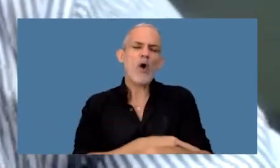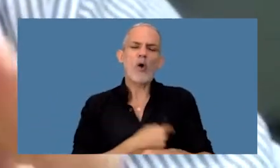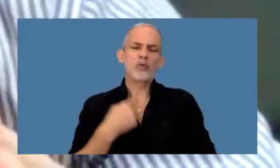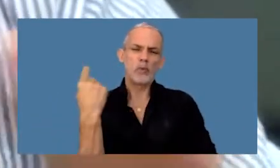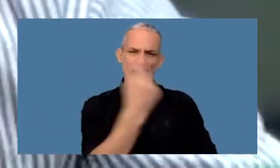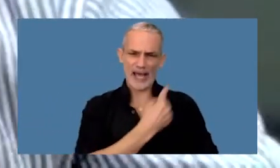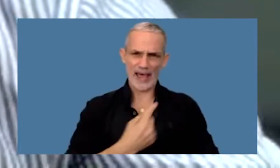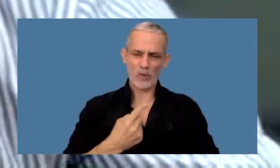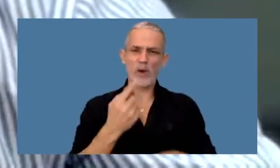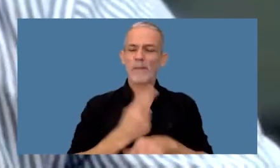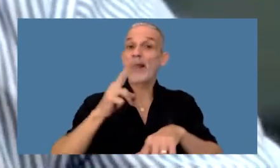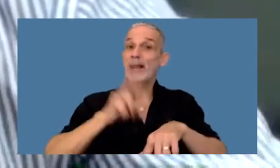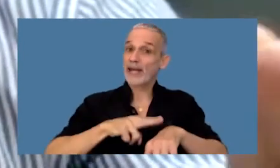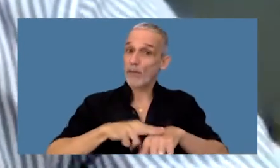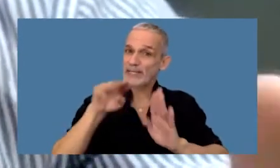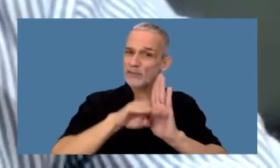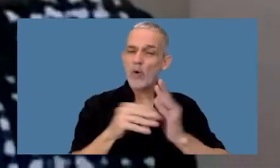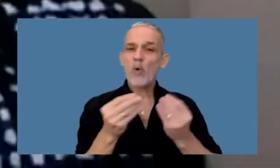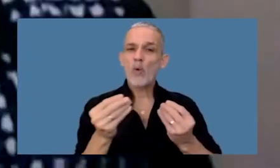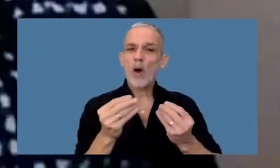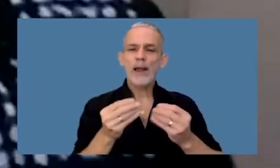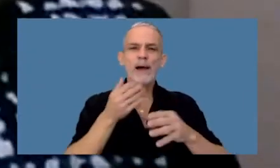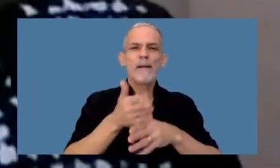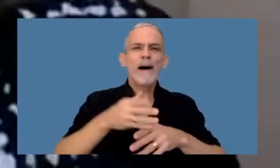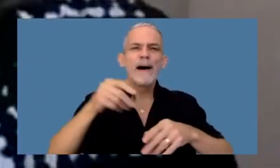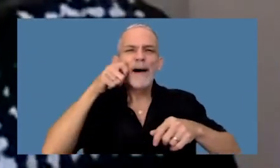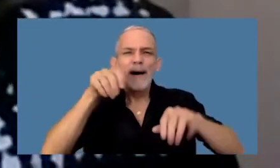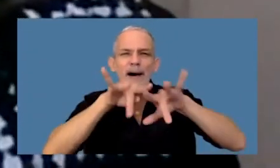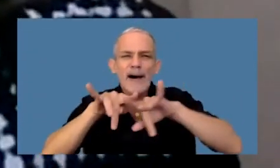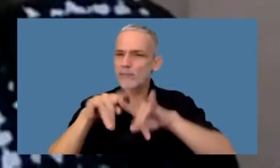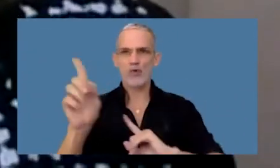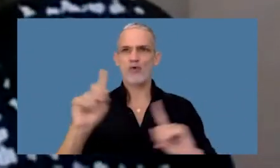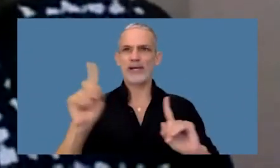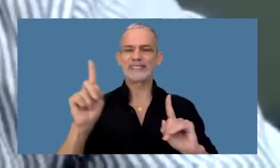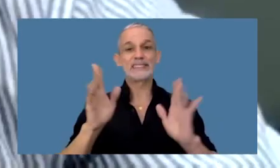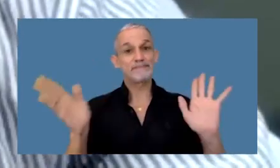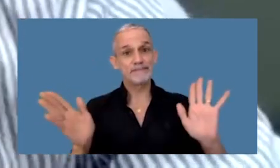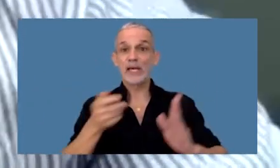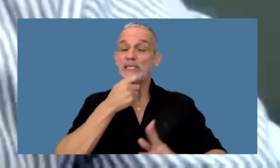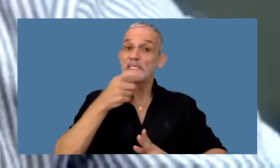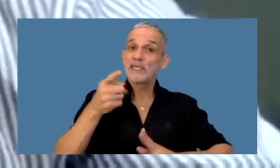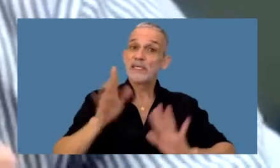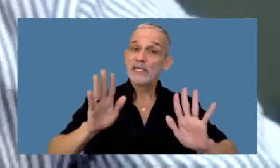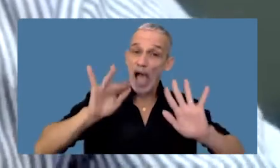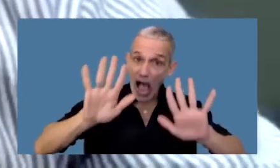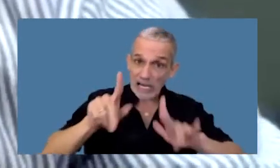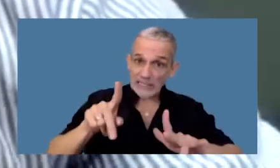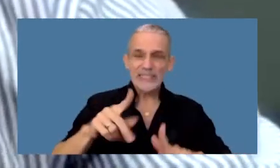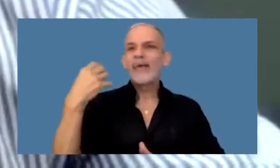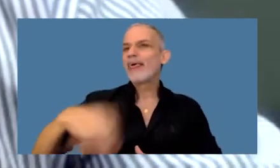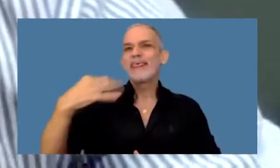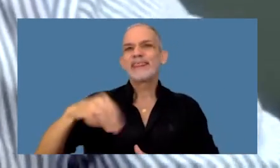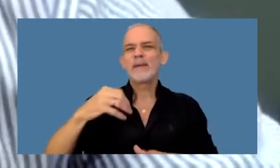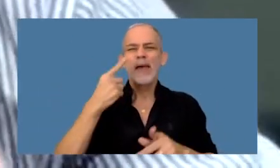la recomendación per se es no entrar por navegador si lo hacen siempre siempre